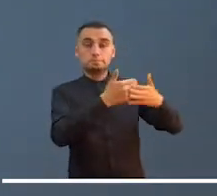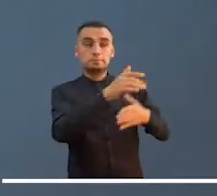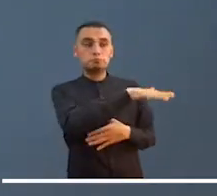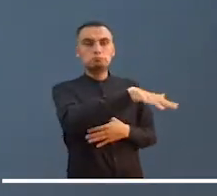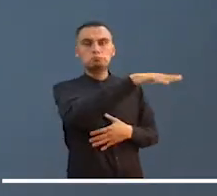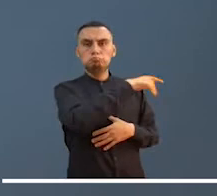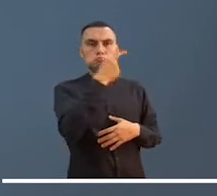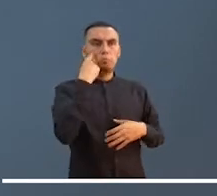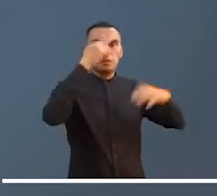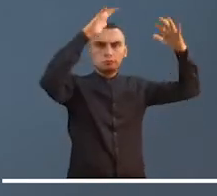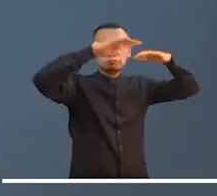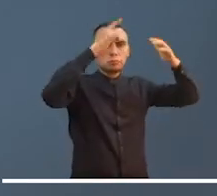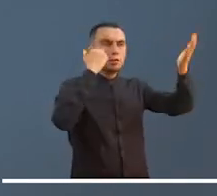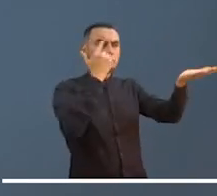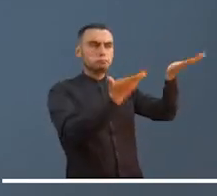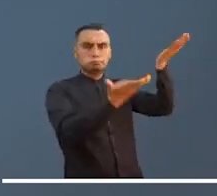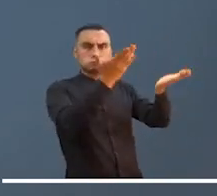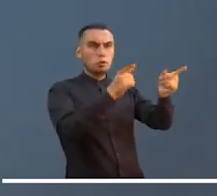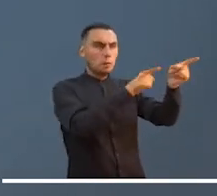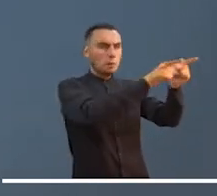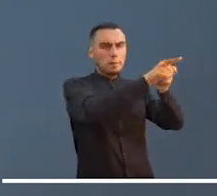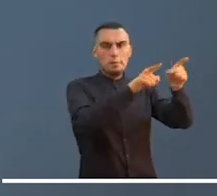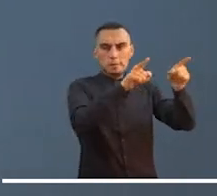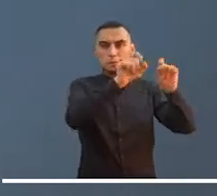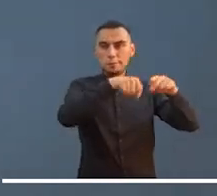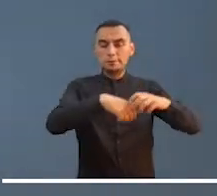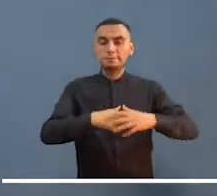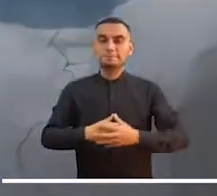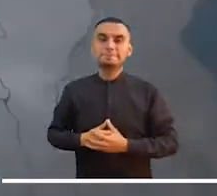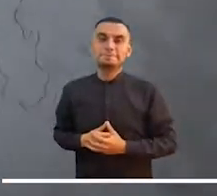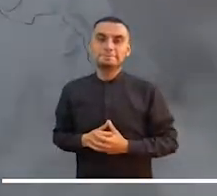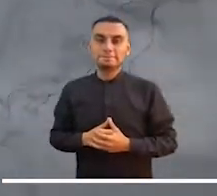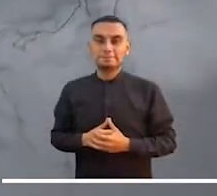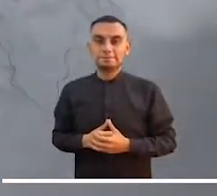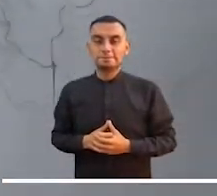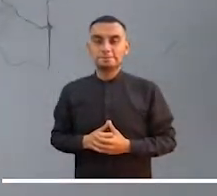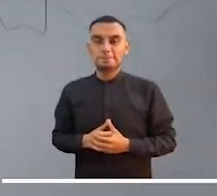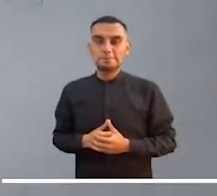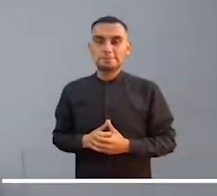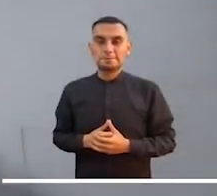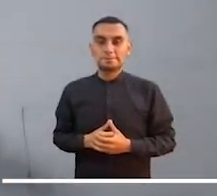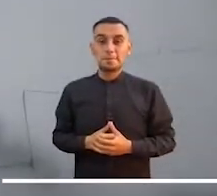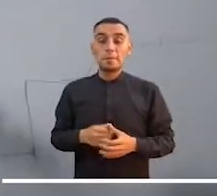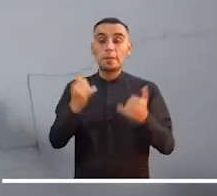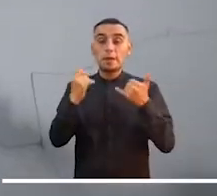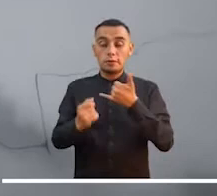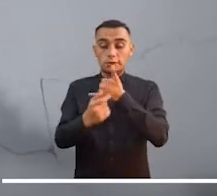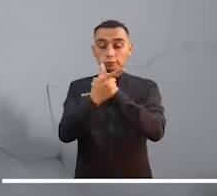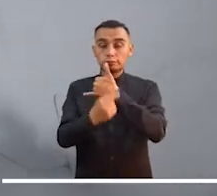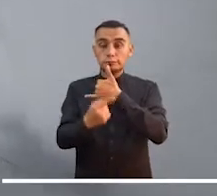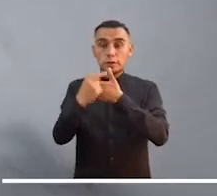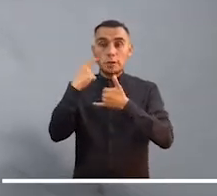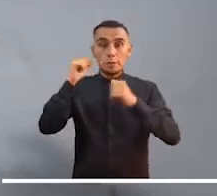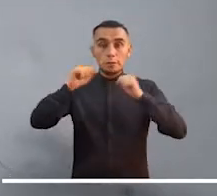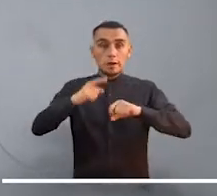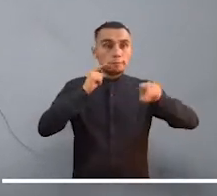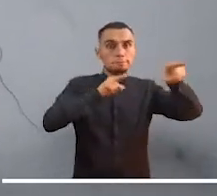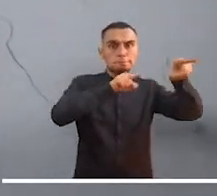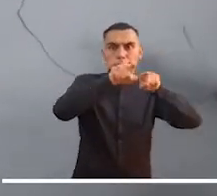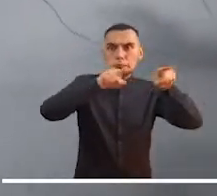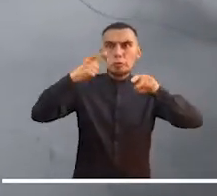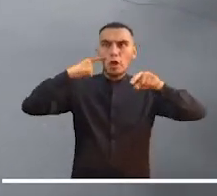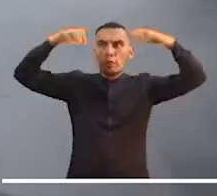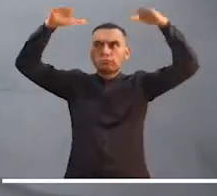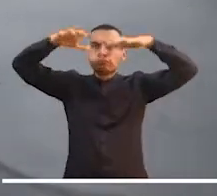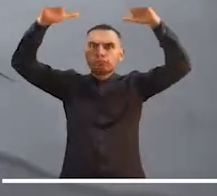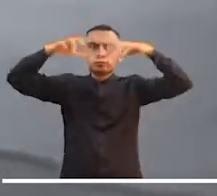En San Andrés y Providencia se estiman lluvias de variada intensidad en zonas aledañas y sobre el archipiélago de carácter ligero. En el occidente